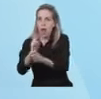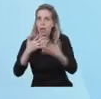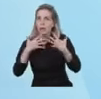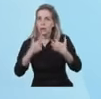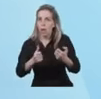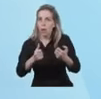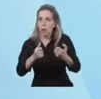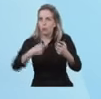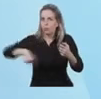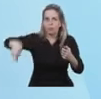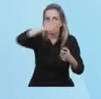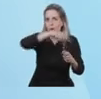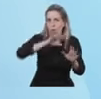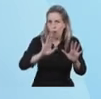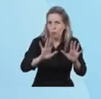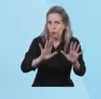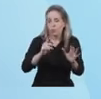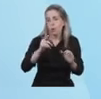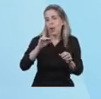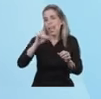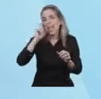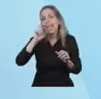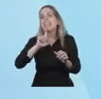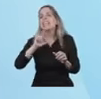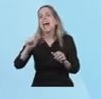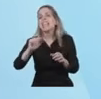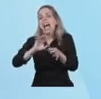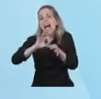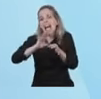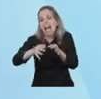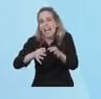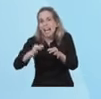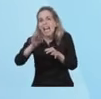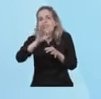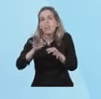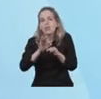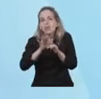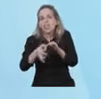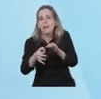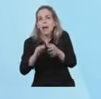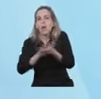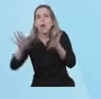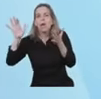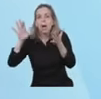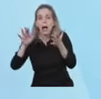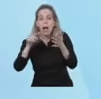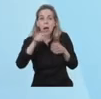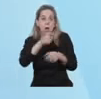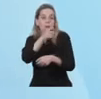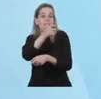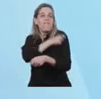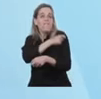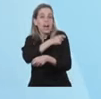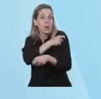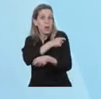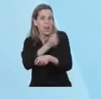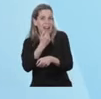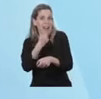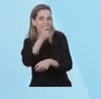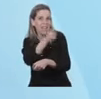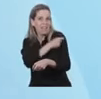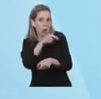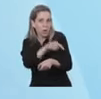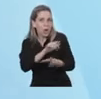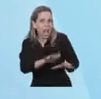de las nuevas variantes. Con la vacuna, vamos a lograr que todas las argentinas y todos los